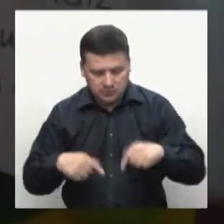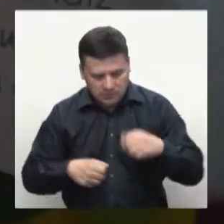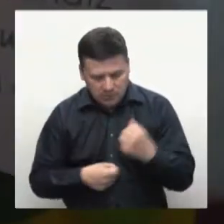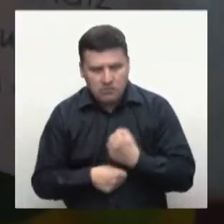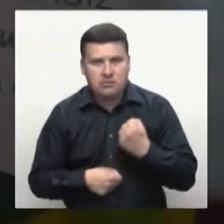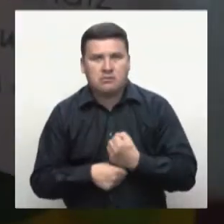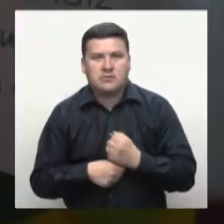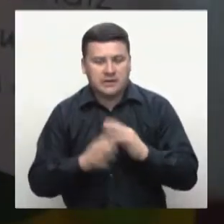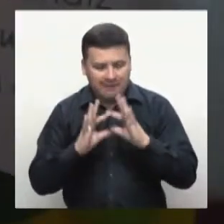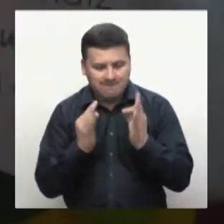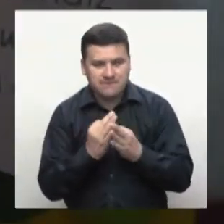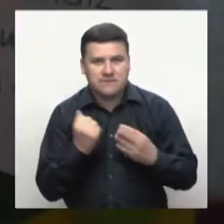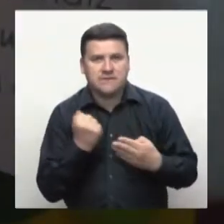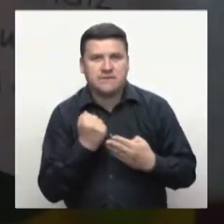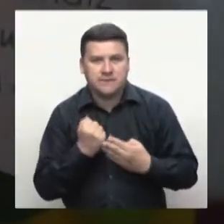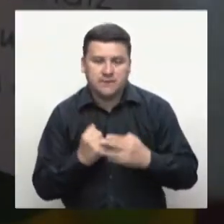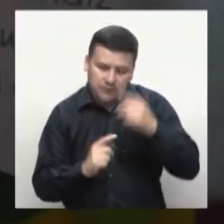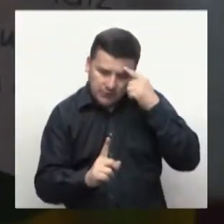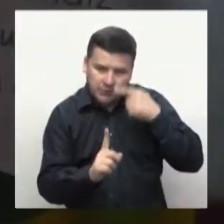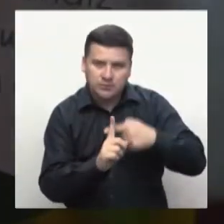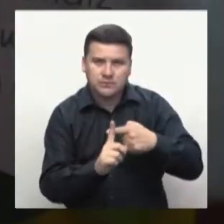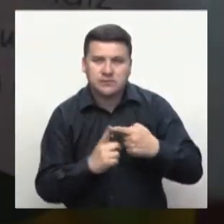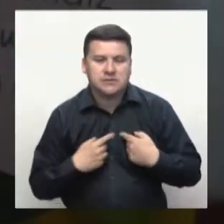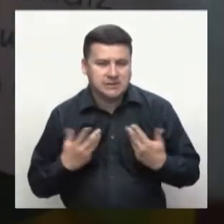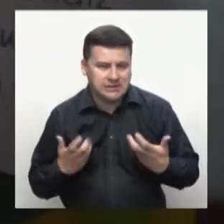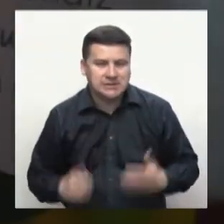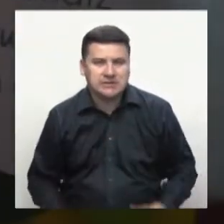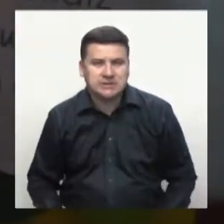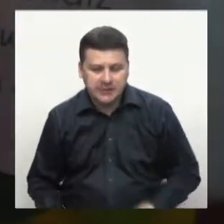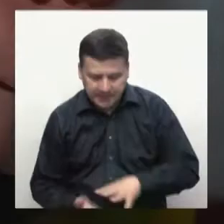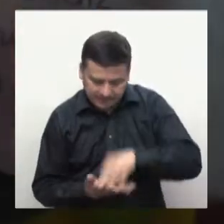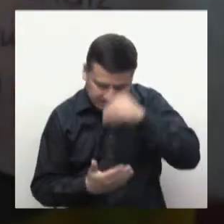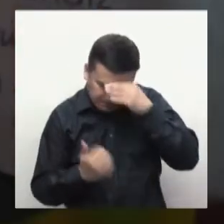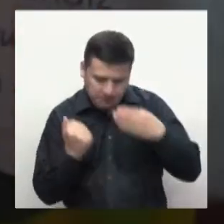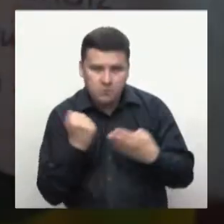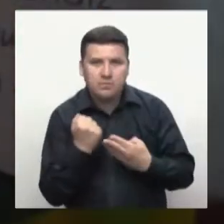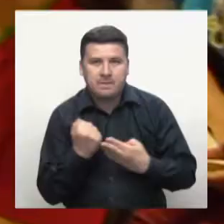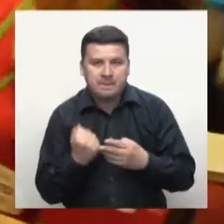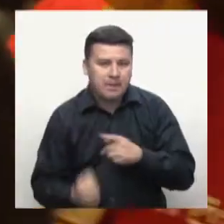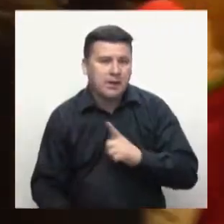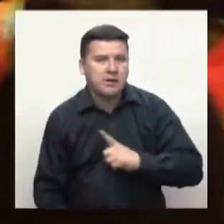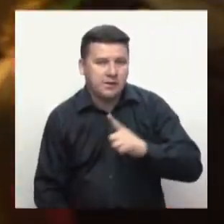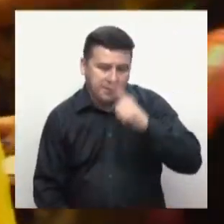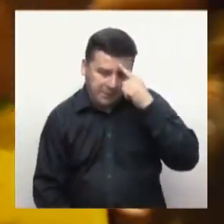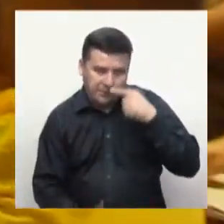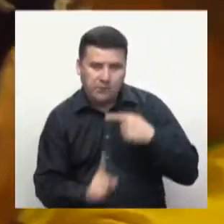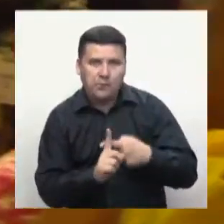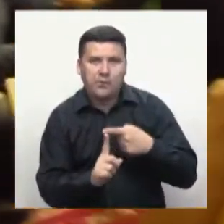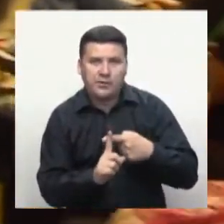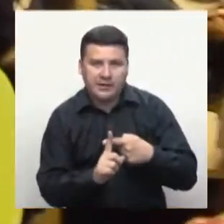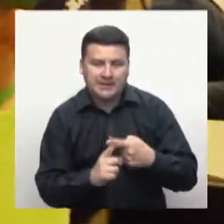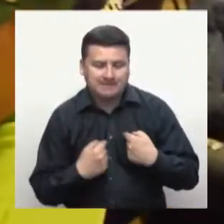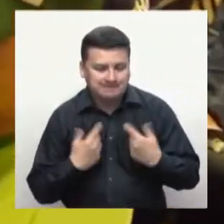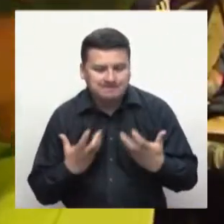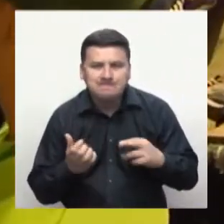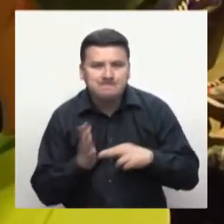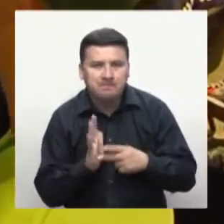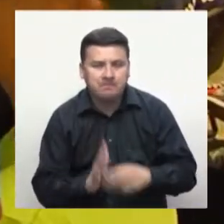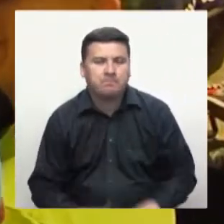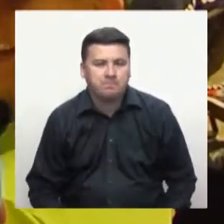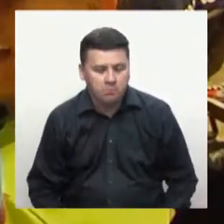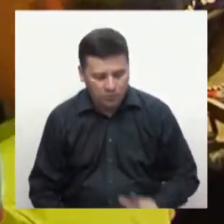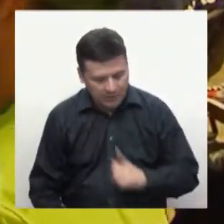reunidos para trabajar por la familia Sena de una manera positiva. Queremos que estos aprendices sigan siendo unos líderes positivos en las regiones. ¿Qué